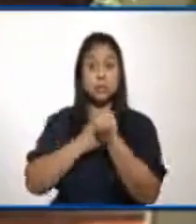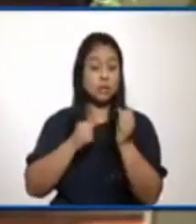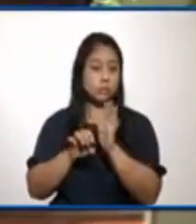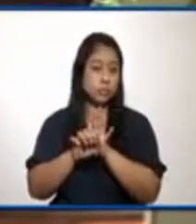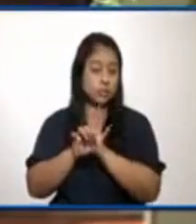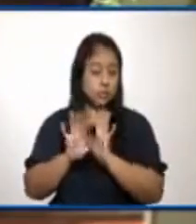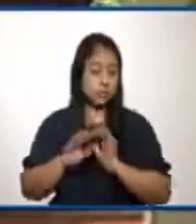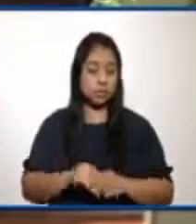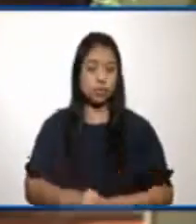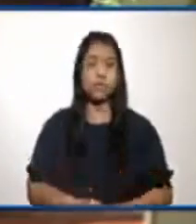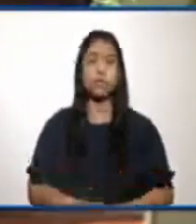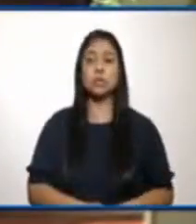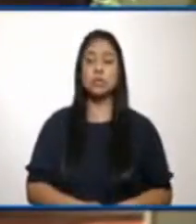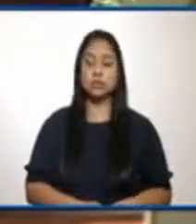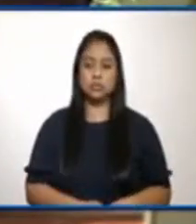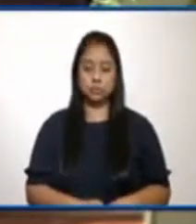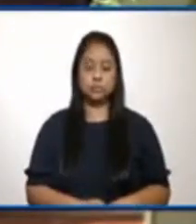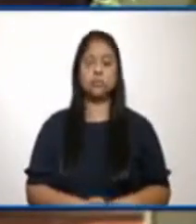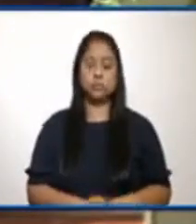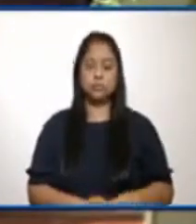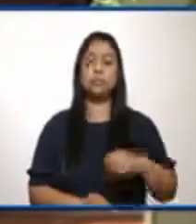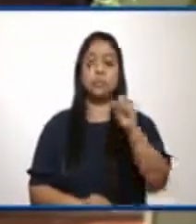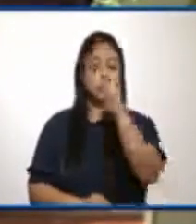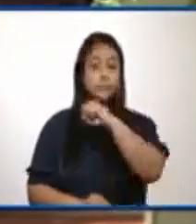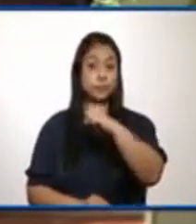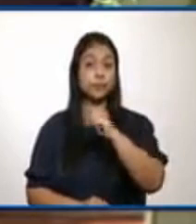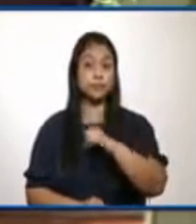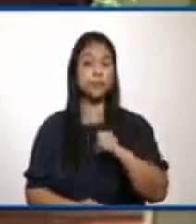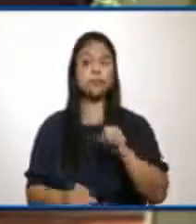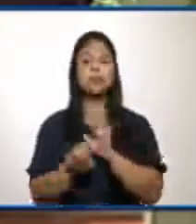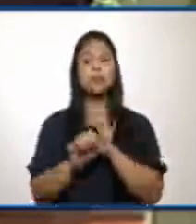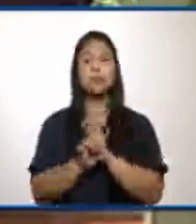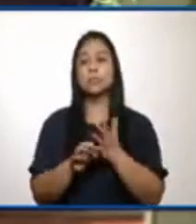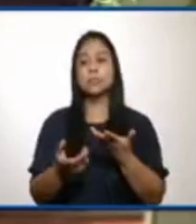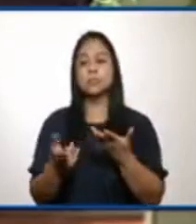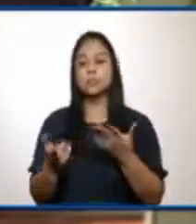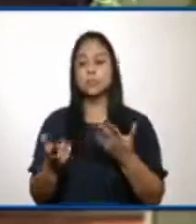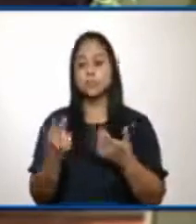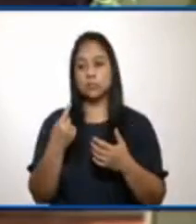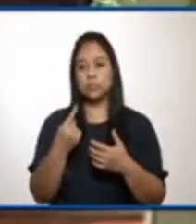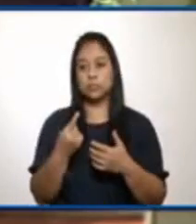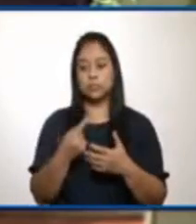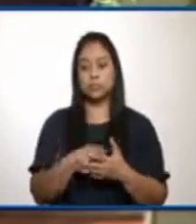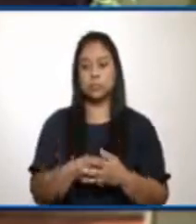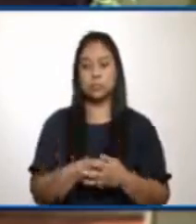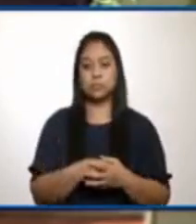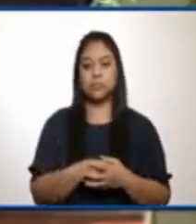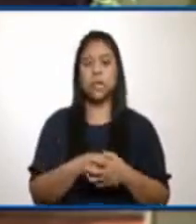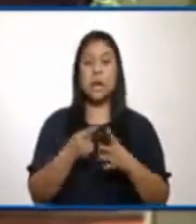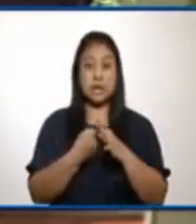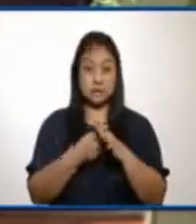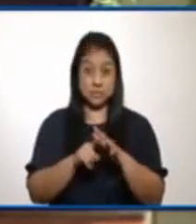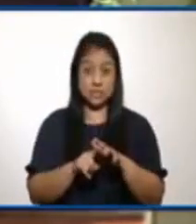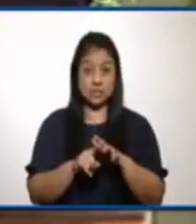Sí, efectivamente ese número nos sirve para cualquier tipo de pregunta. Al principio